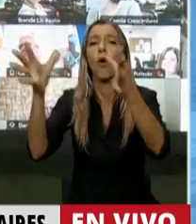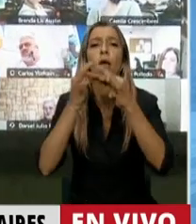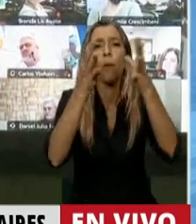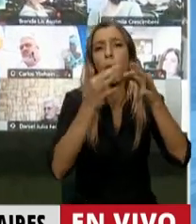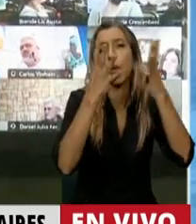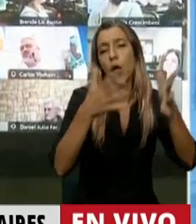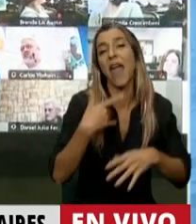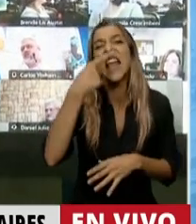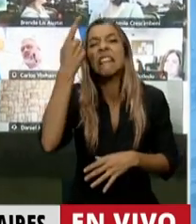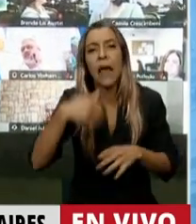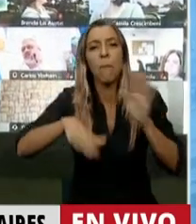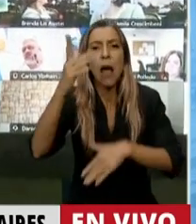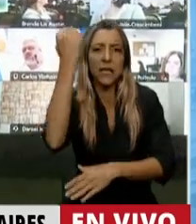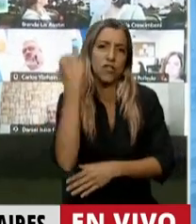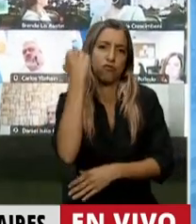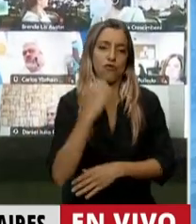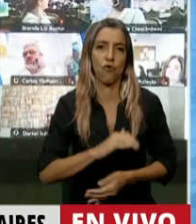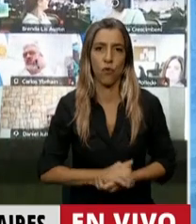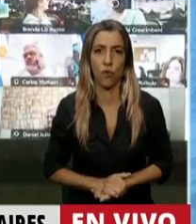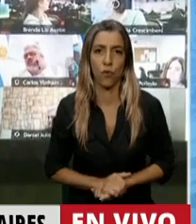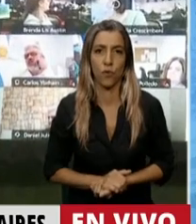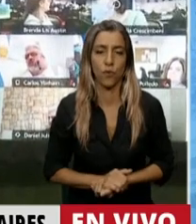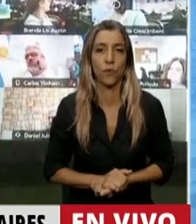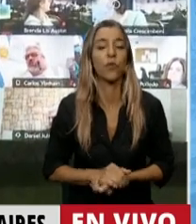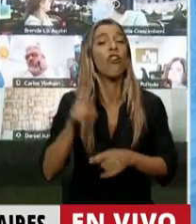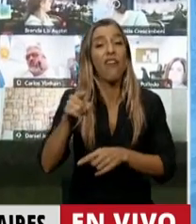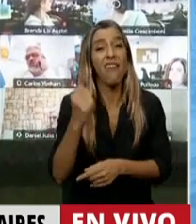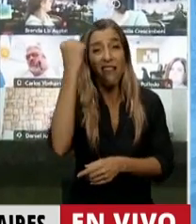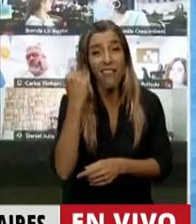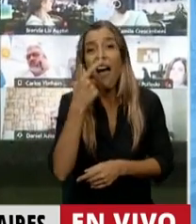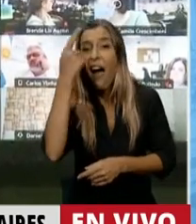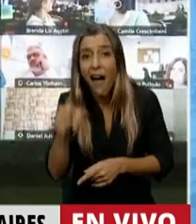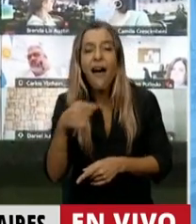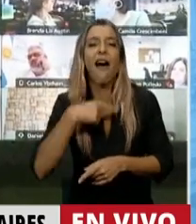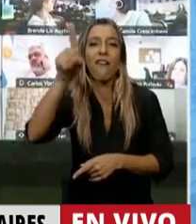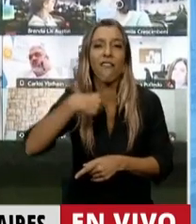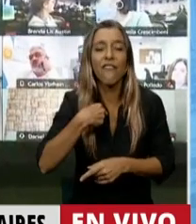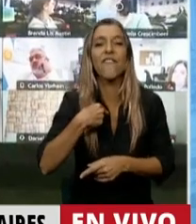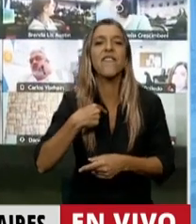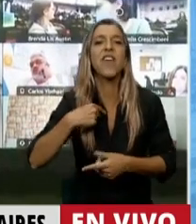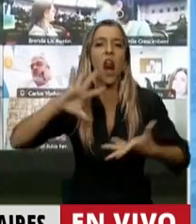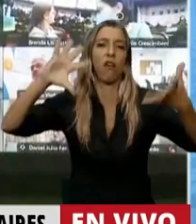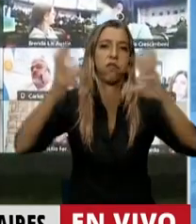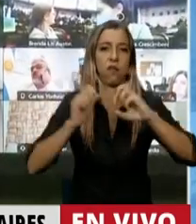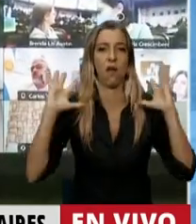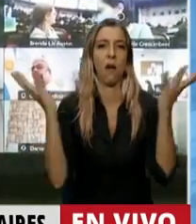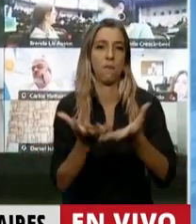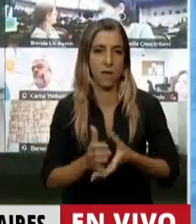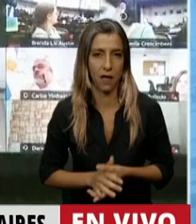intereses económicos que son los que depredan el ambiente y no es un problema de